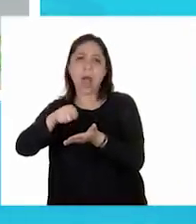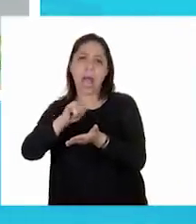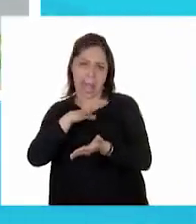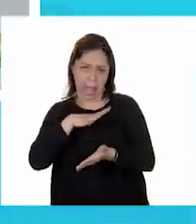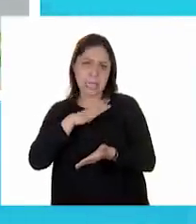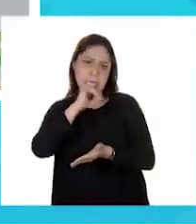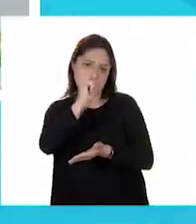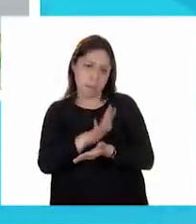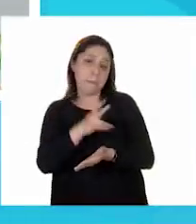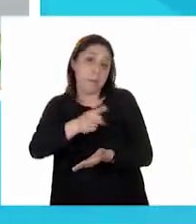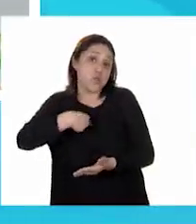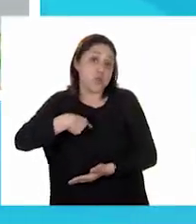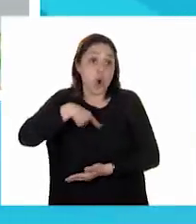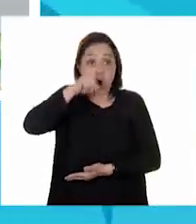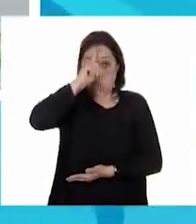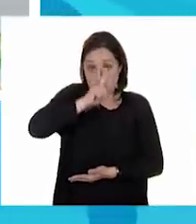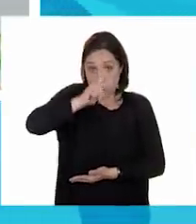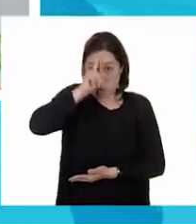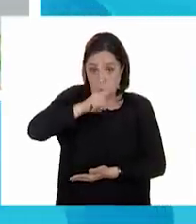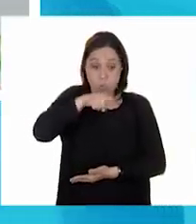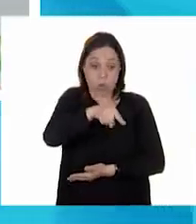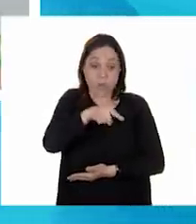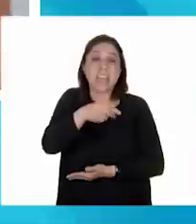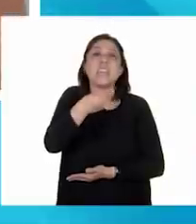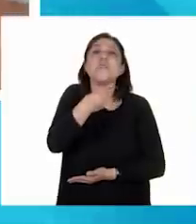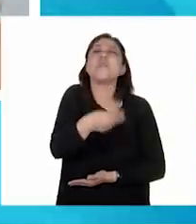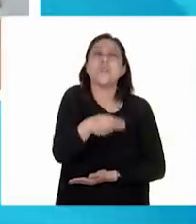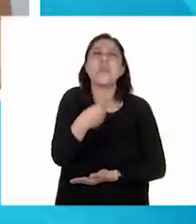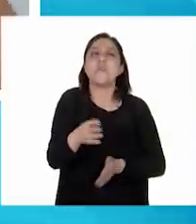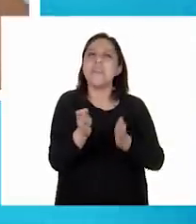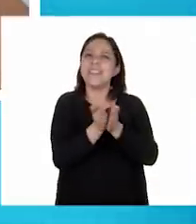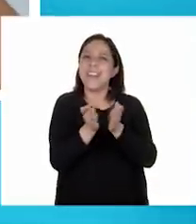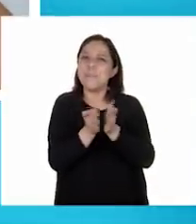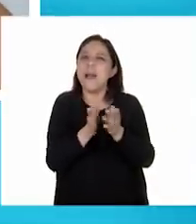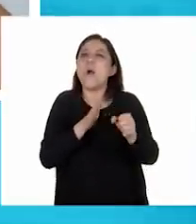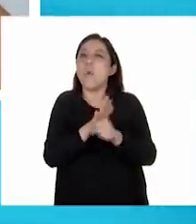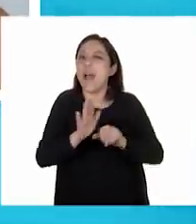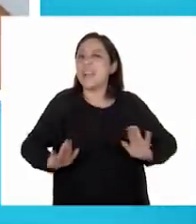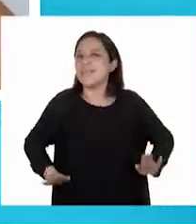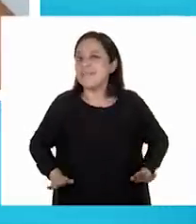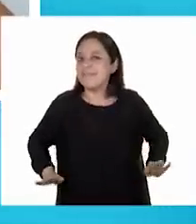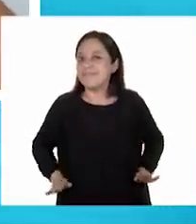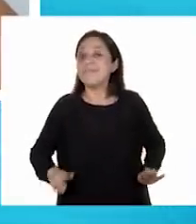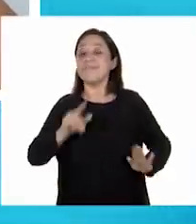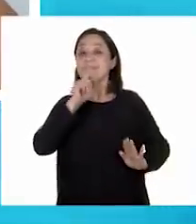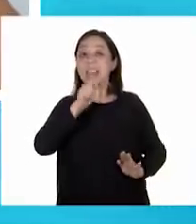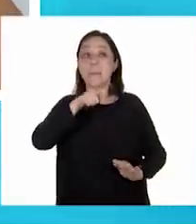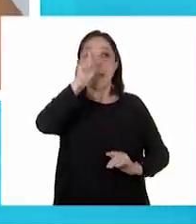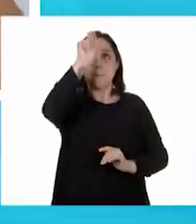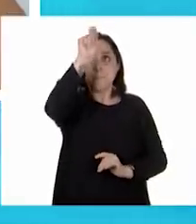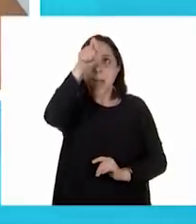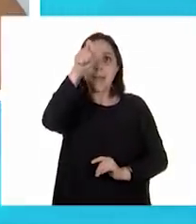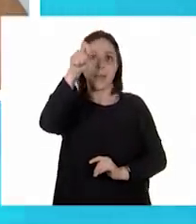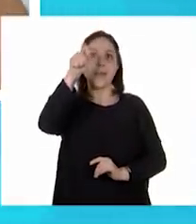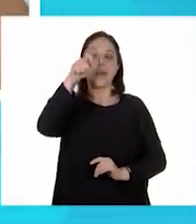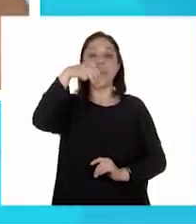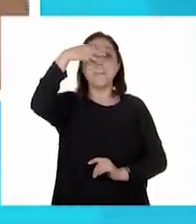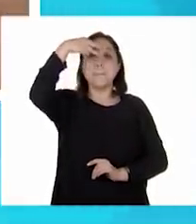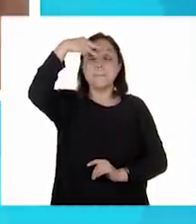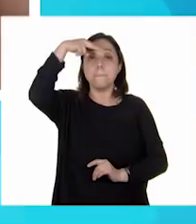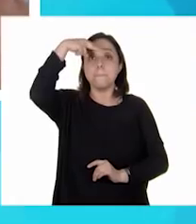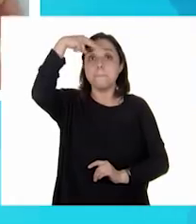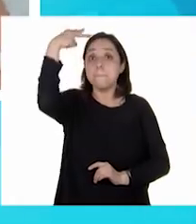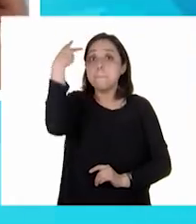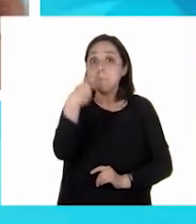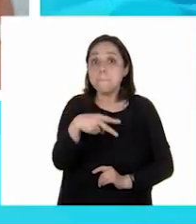que ponga el nombre del tamal. Y también le sugiero que le ponga acentos a México. Y que